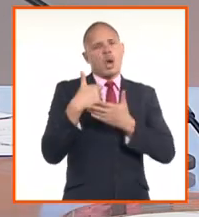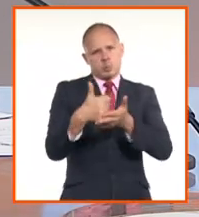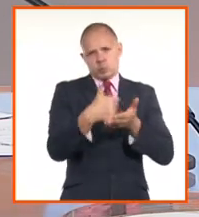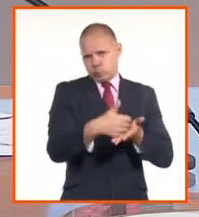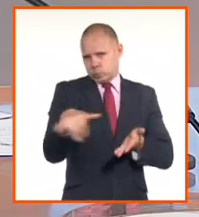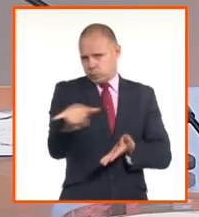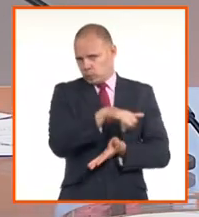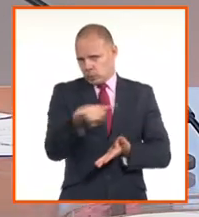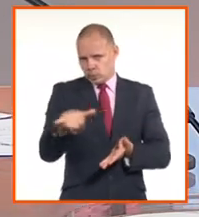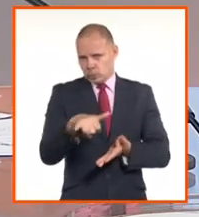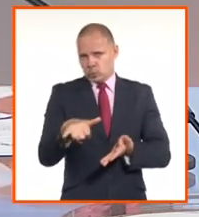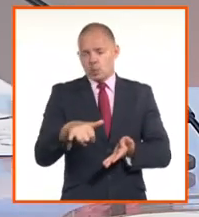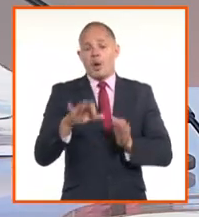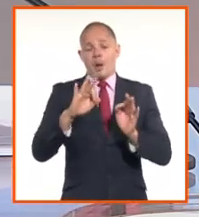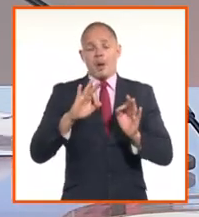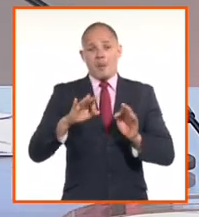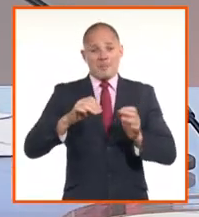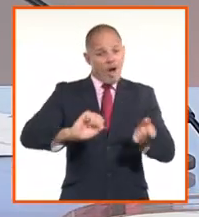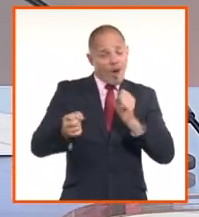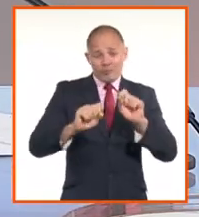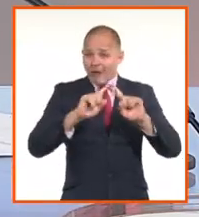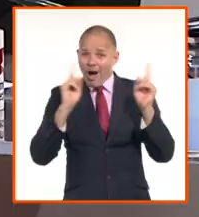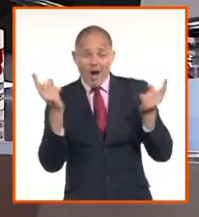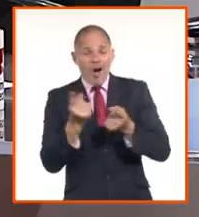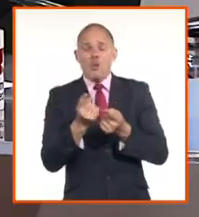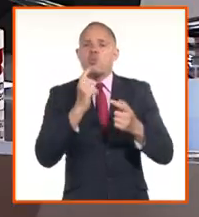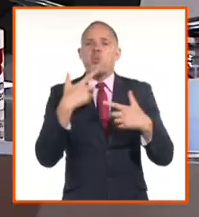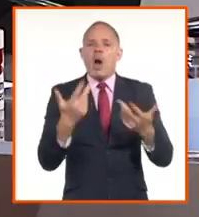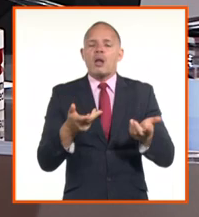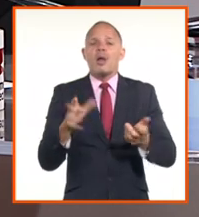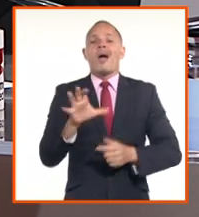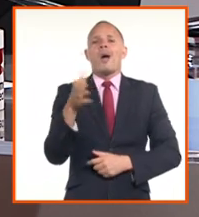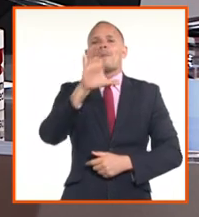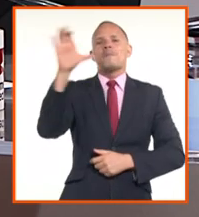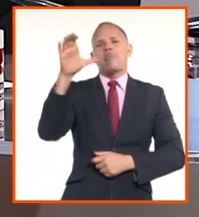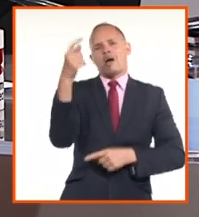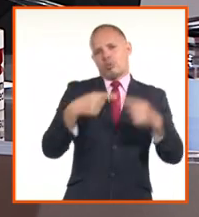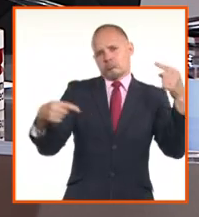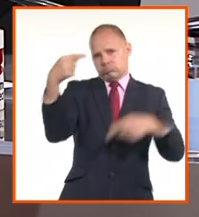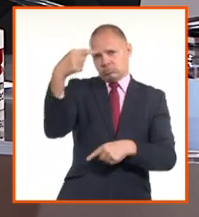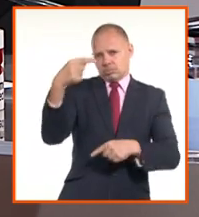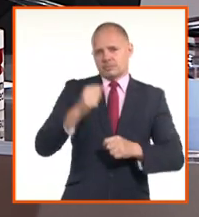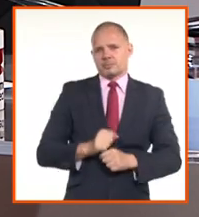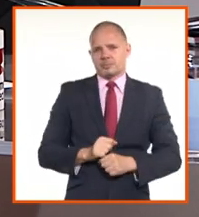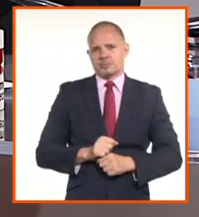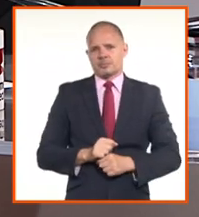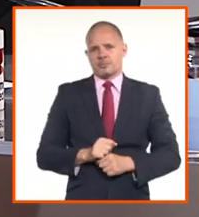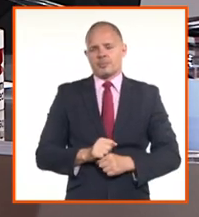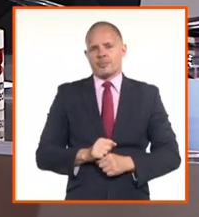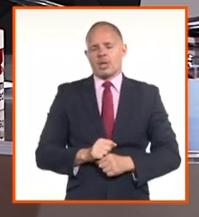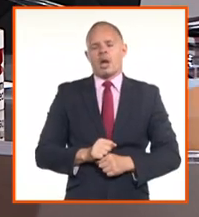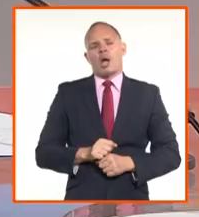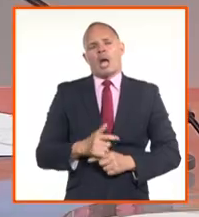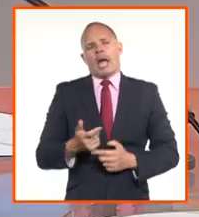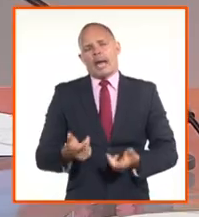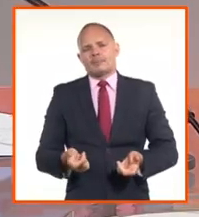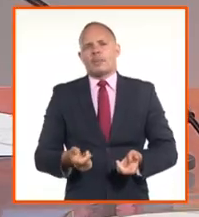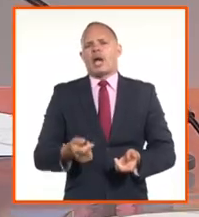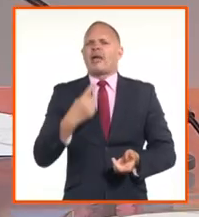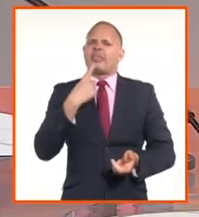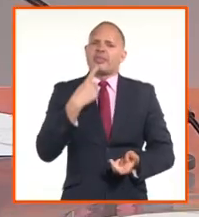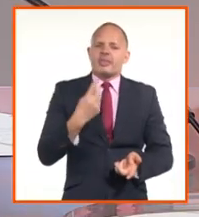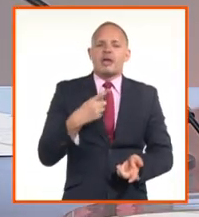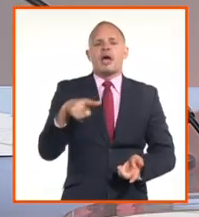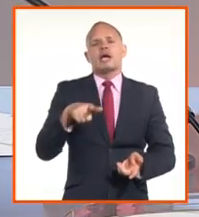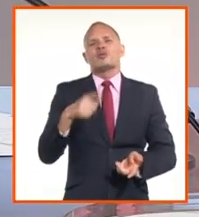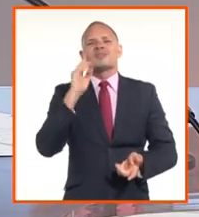comprar esas divisas. ¿Estamos hablando de todos nuestros bancos principales? Estamos hablando fundamentalmente de Banco Popular de